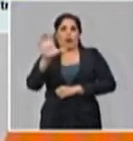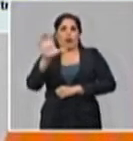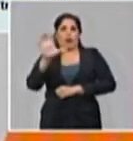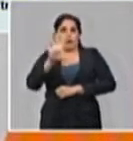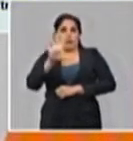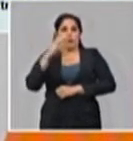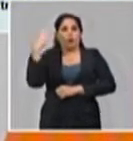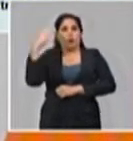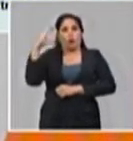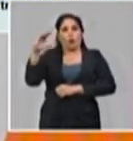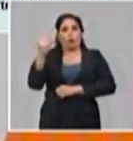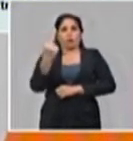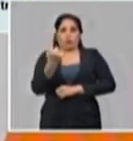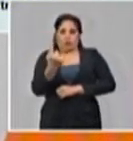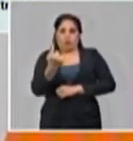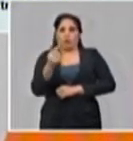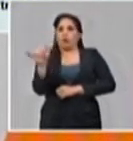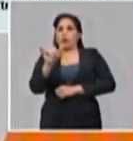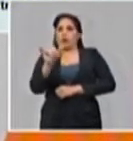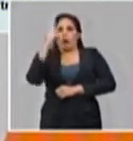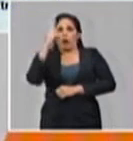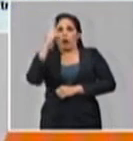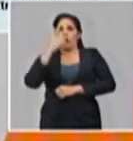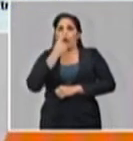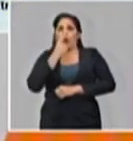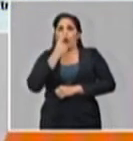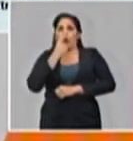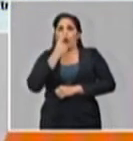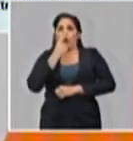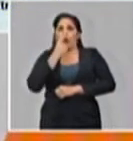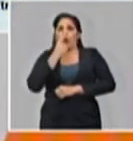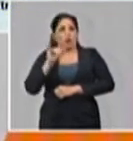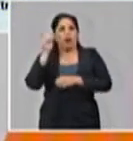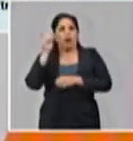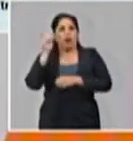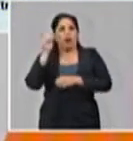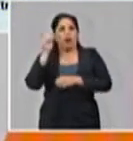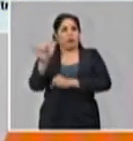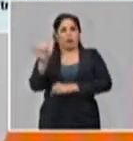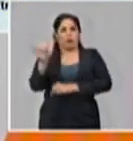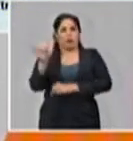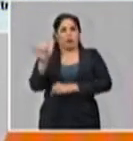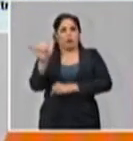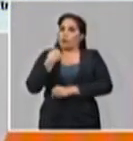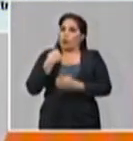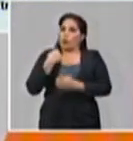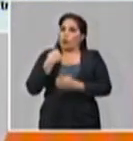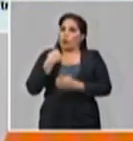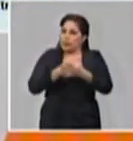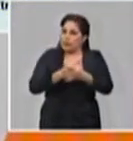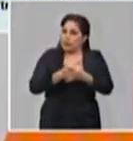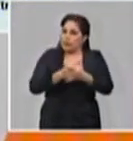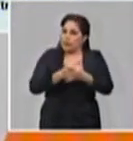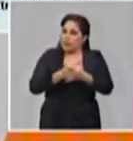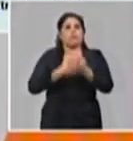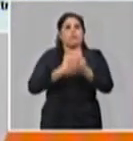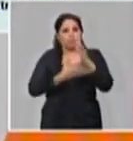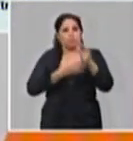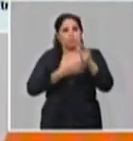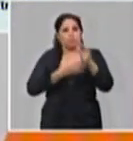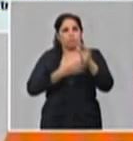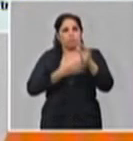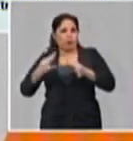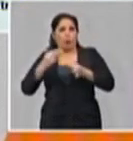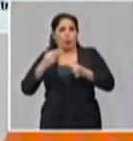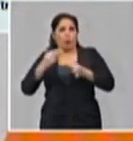Colombia con un caso igual que República Dominicana y Paraguay y por eso insisto que yo soy real de que